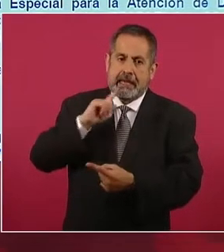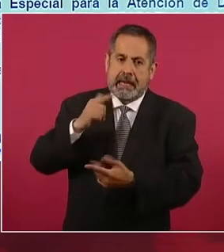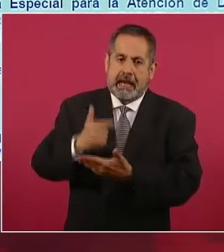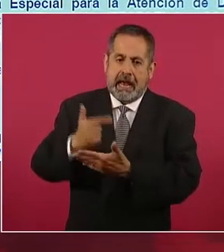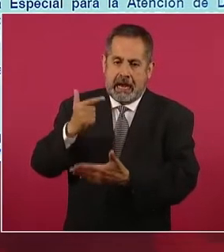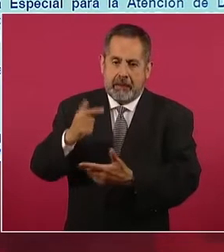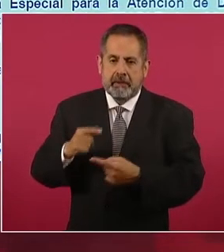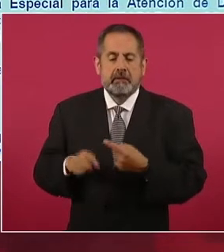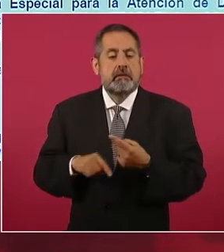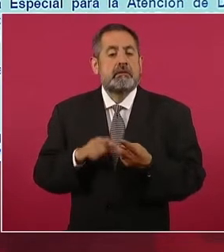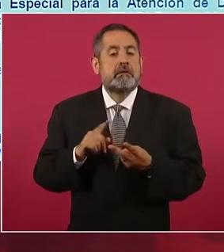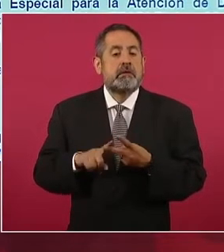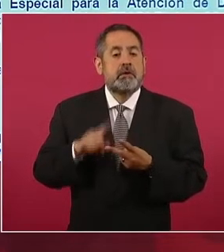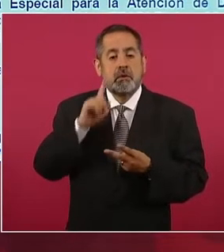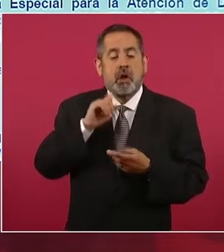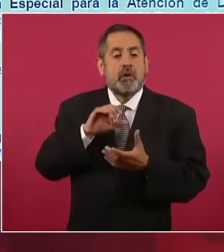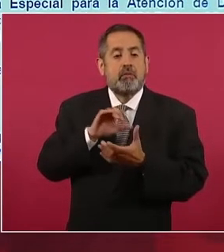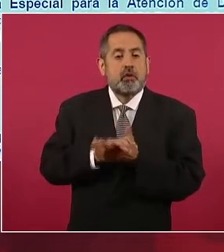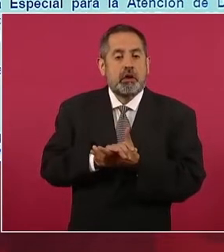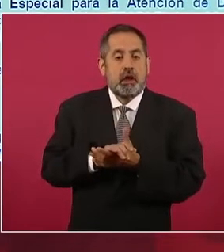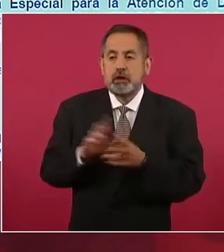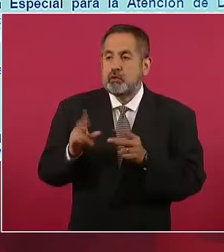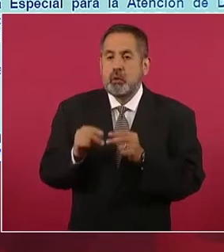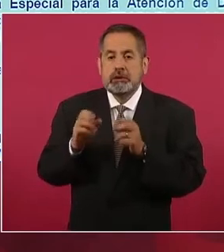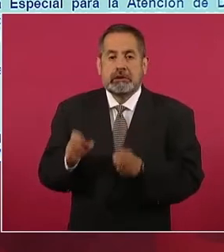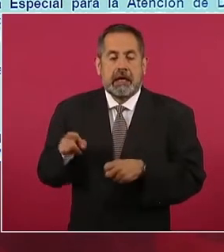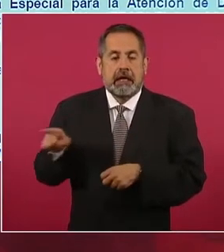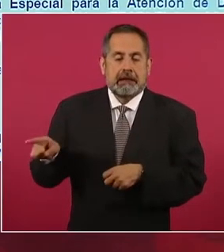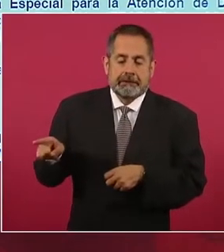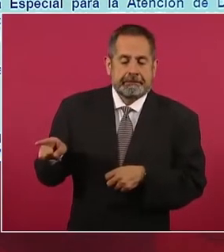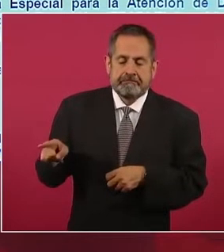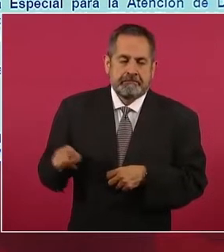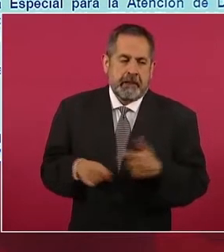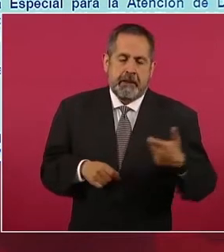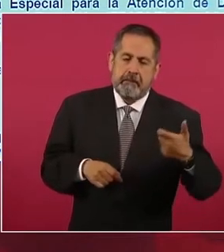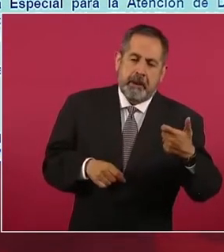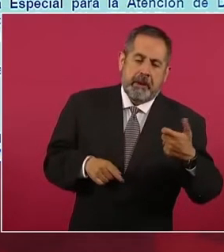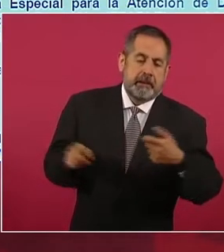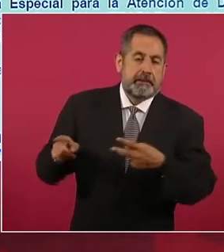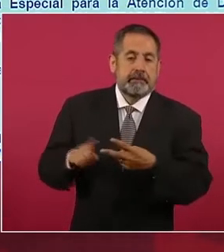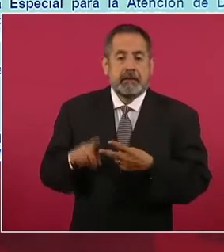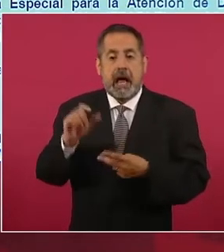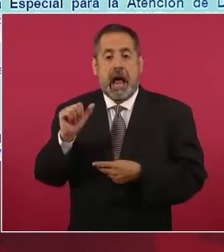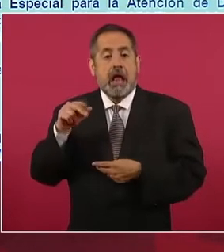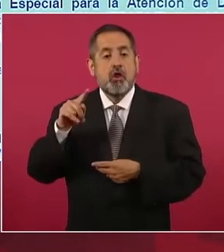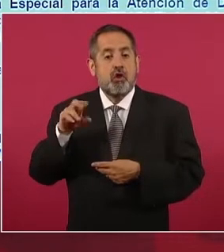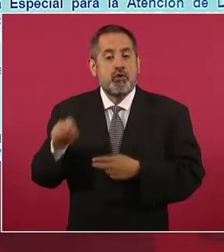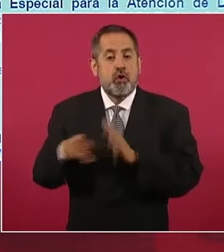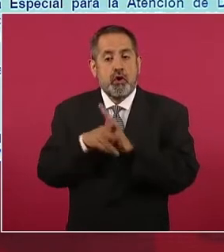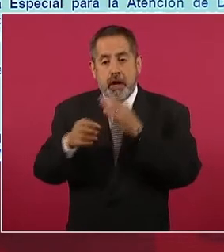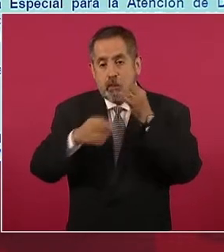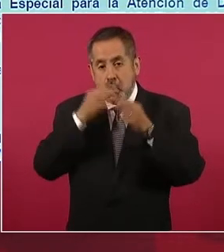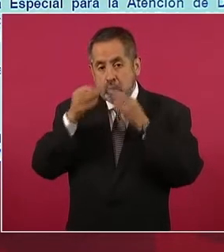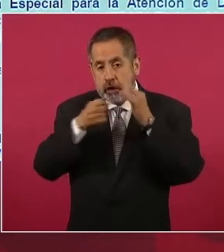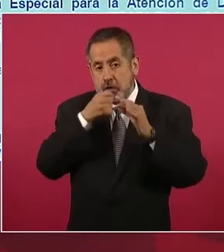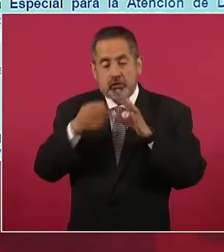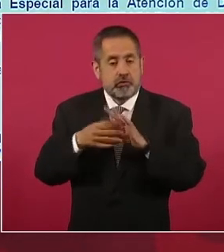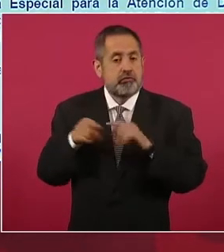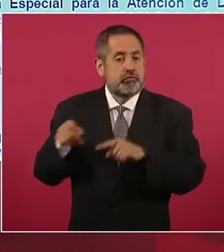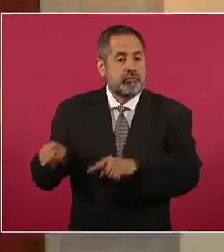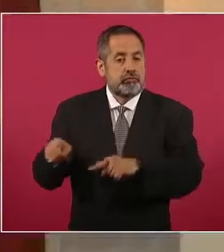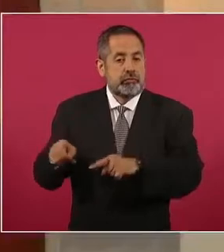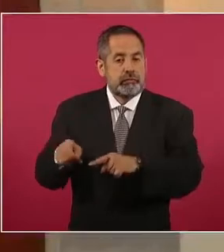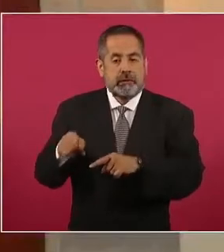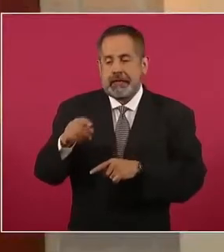esposa de Antonio no estaba en el lugar del evento. Antonio, reportero del periódico, era reportero del